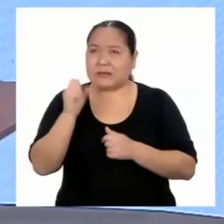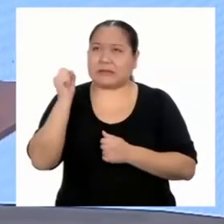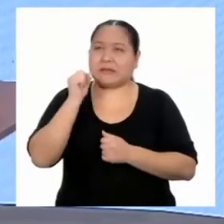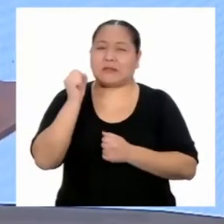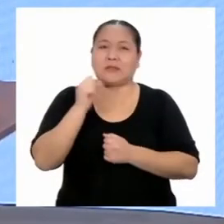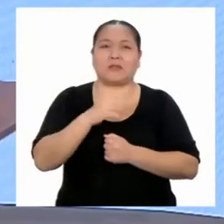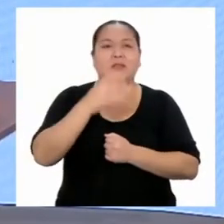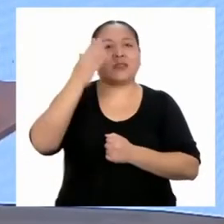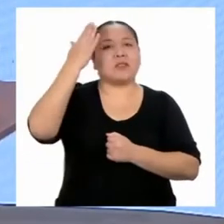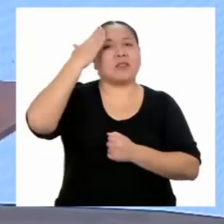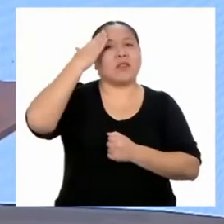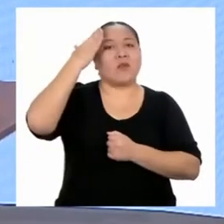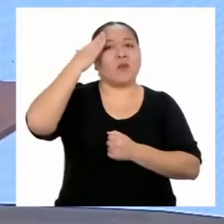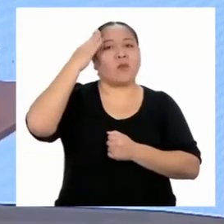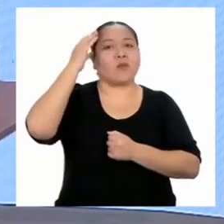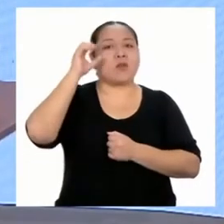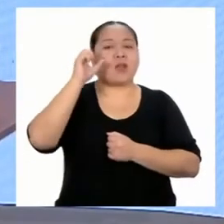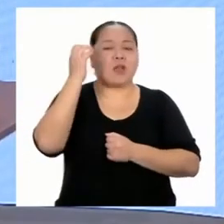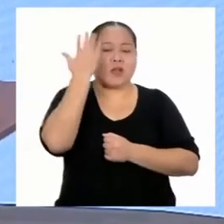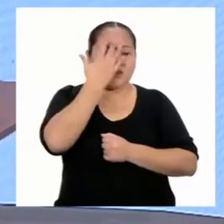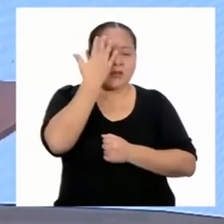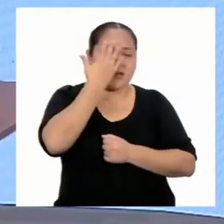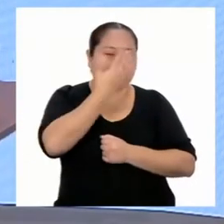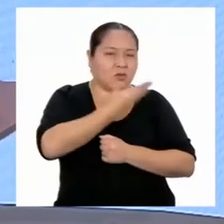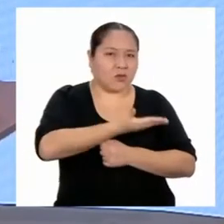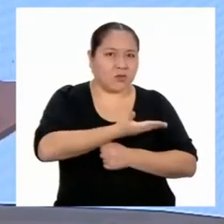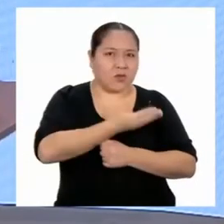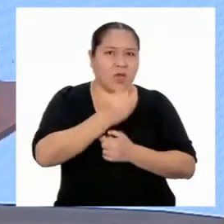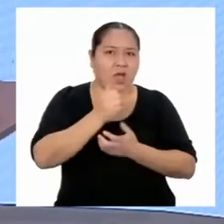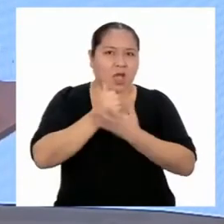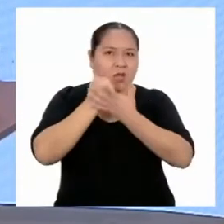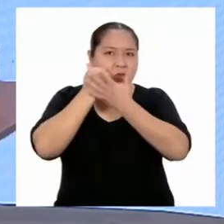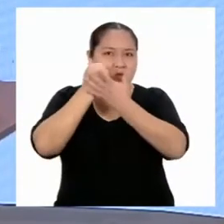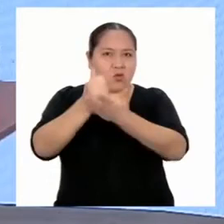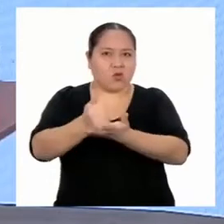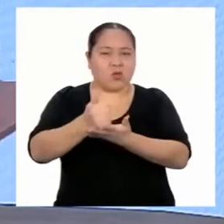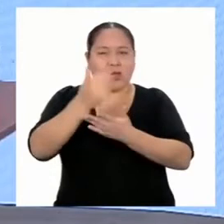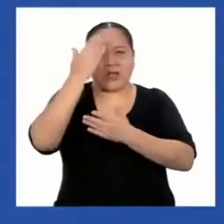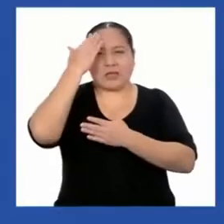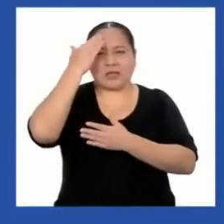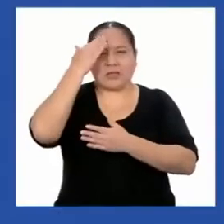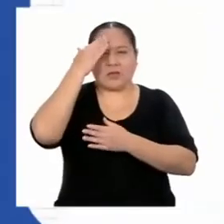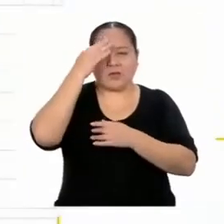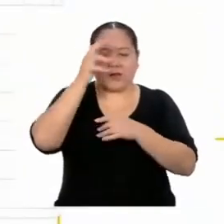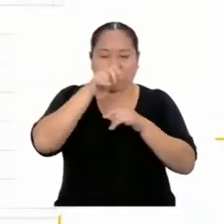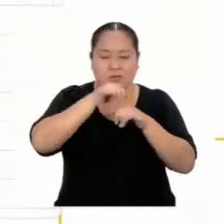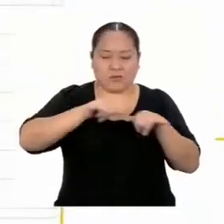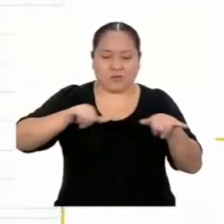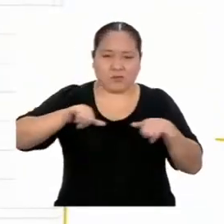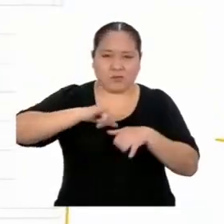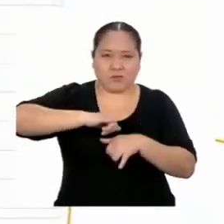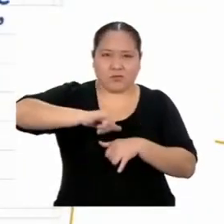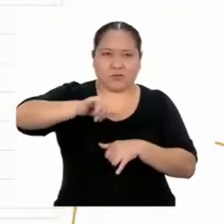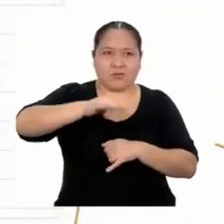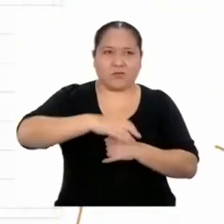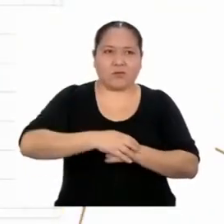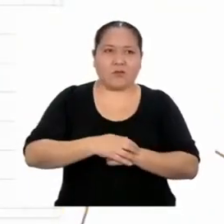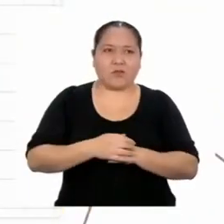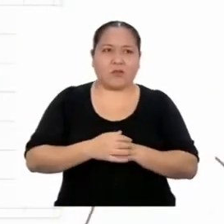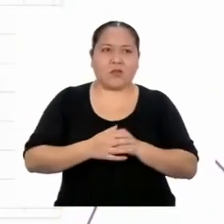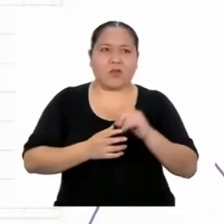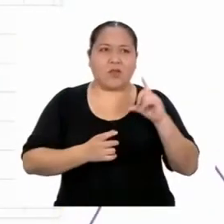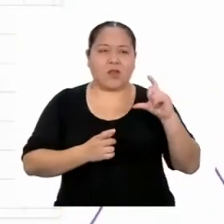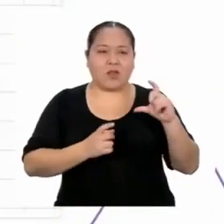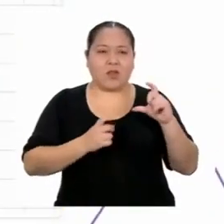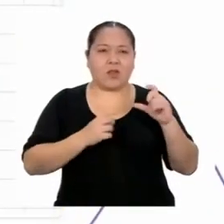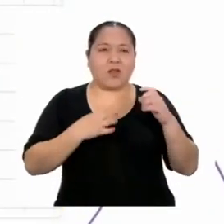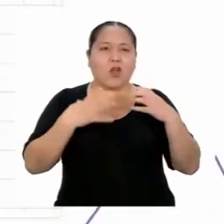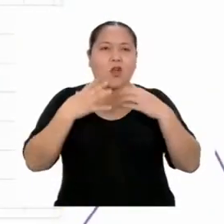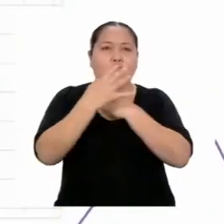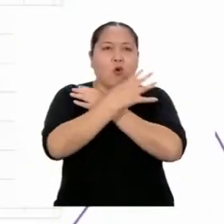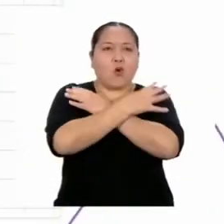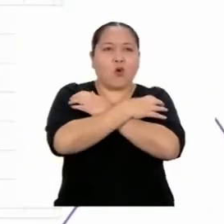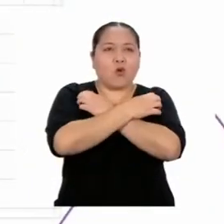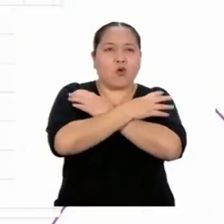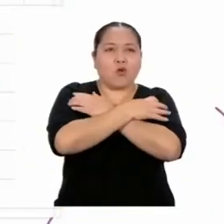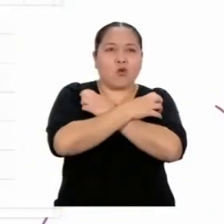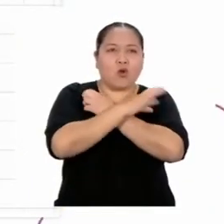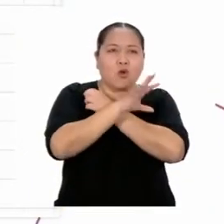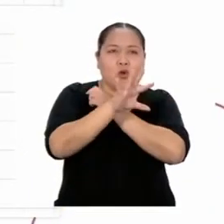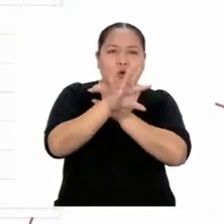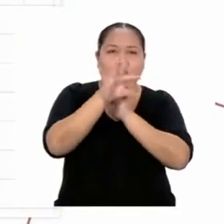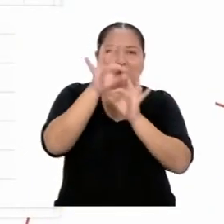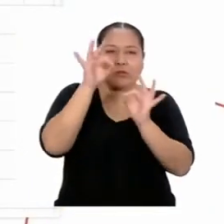Sabemos que las sombras nos pueden ayudar a calcular medidas. Osito de peluche fue hallado en la